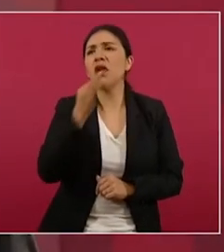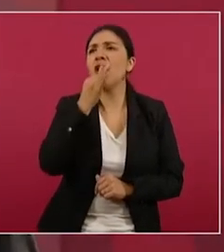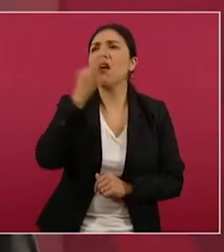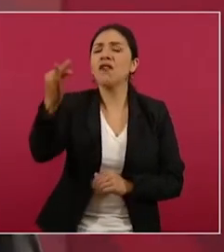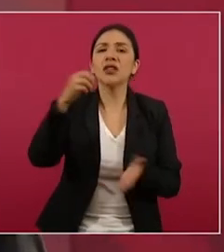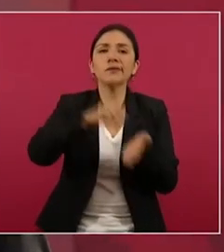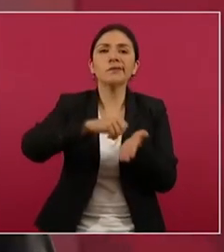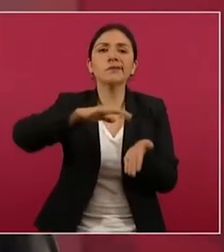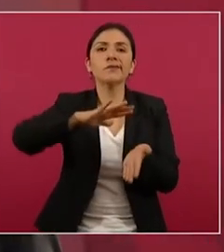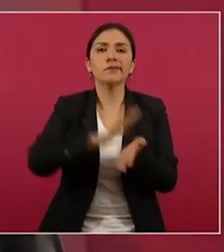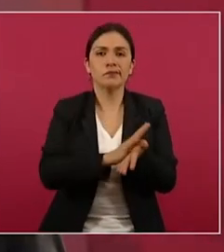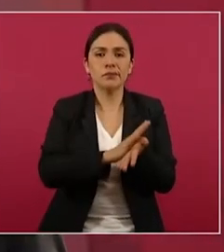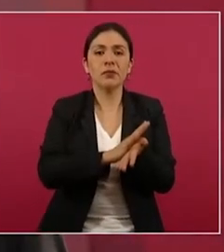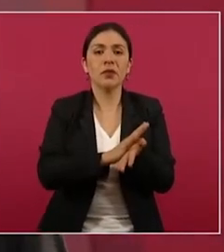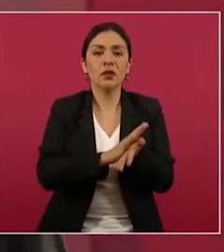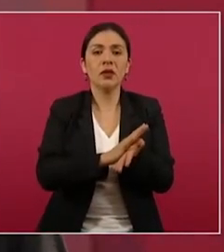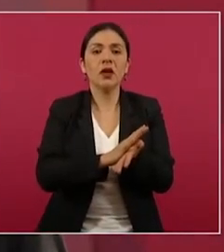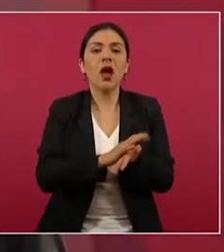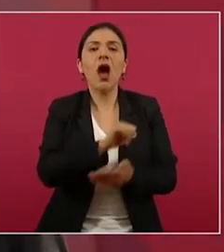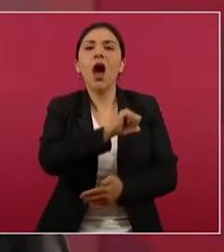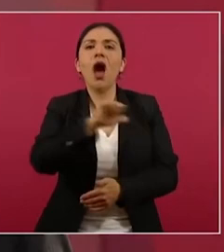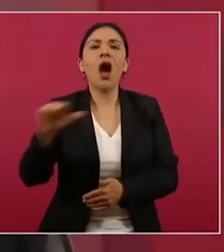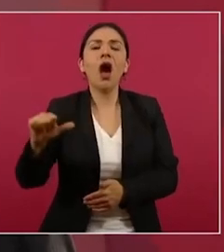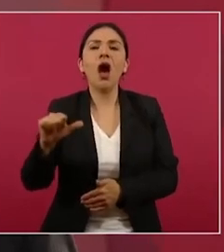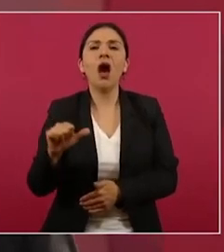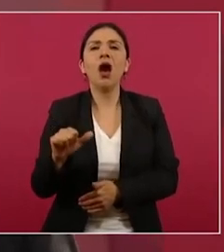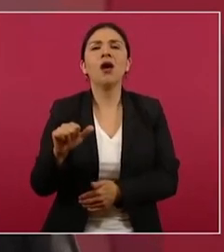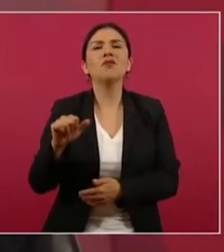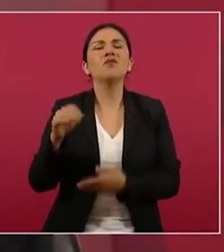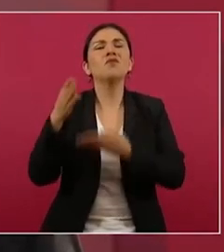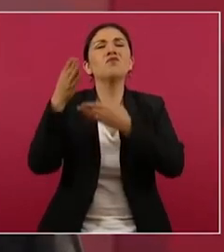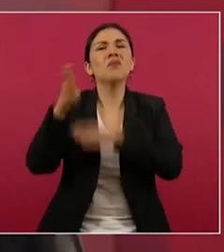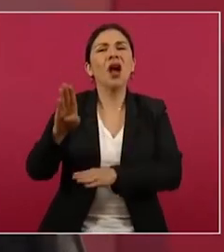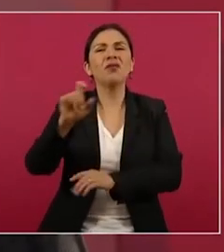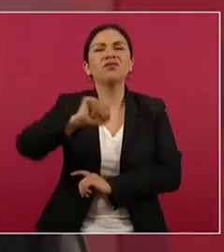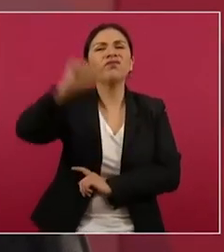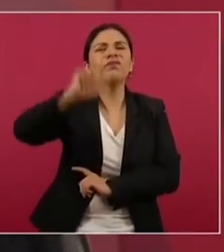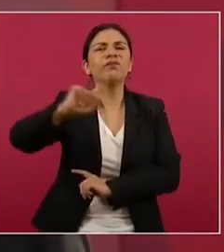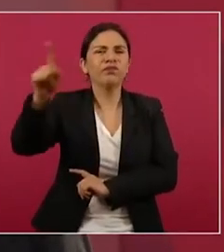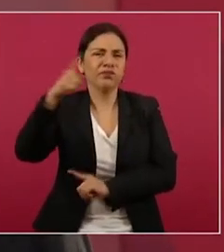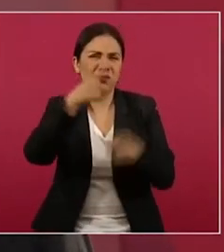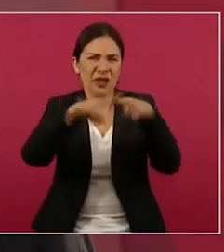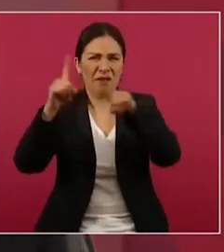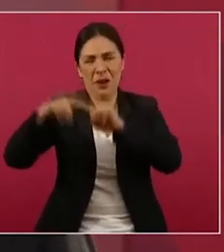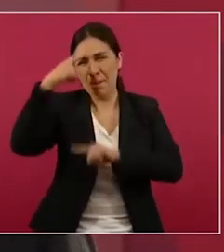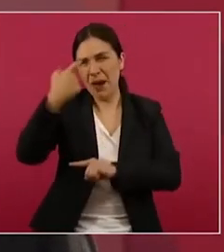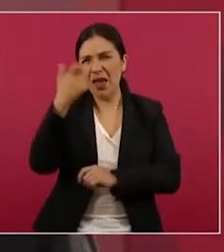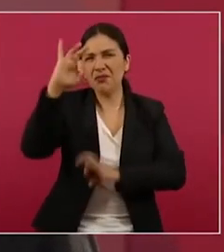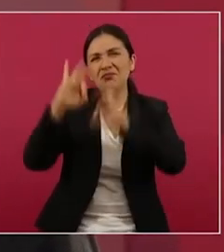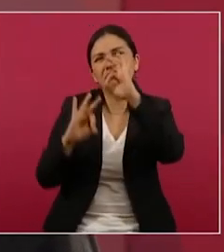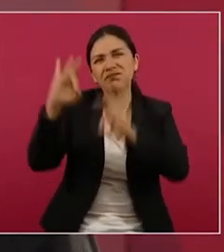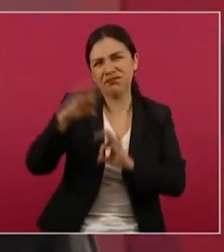a las bolsas de valores donde cotiza